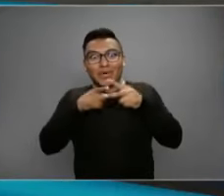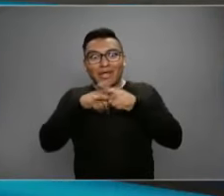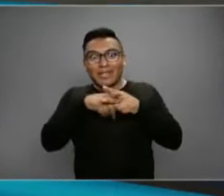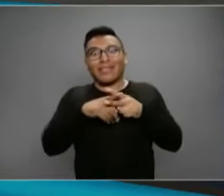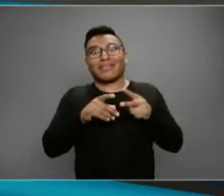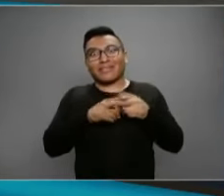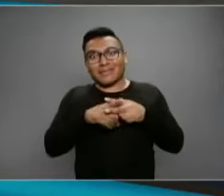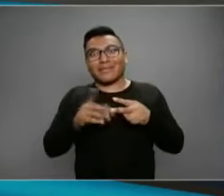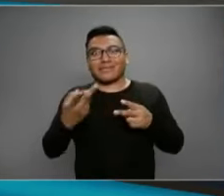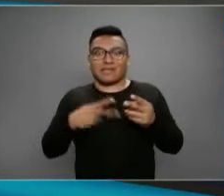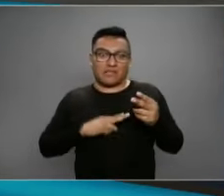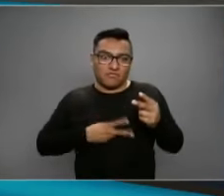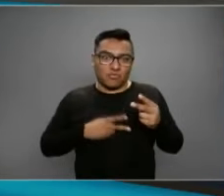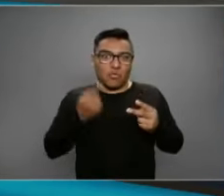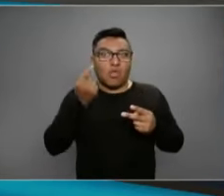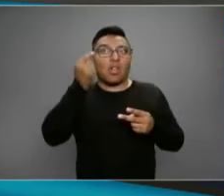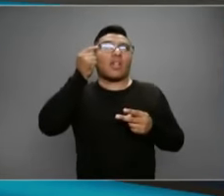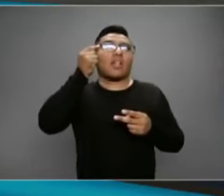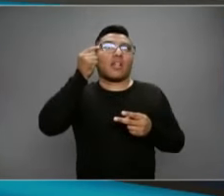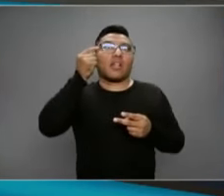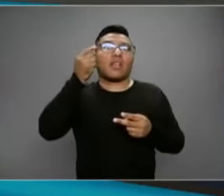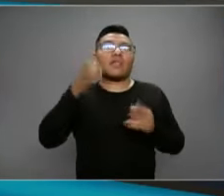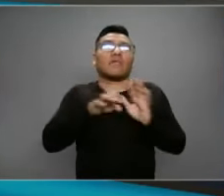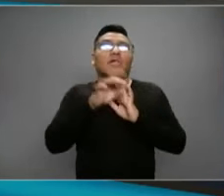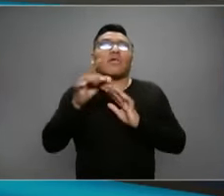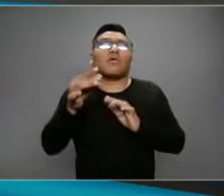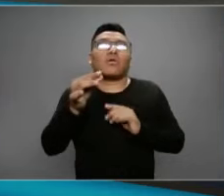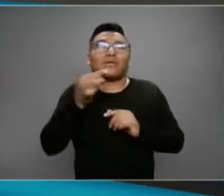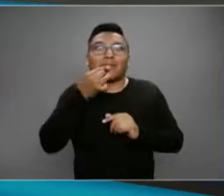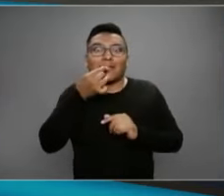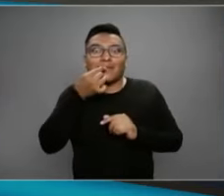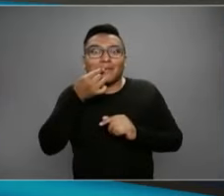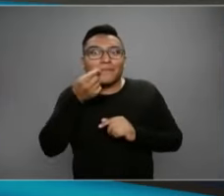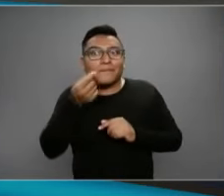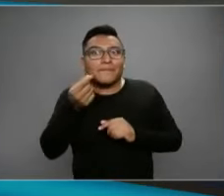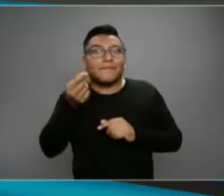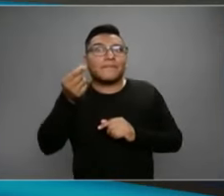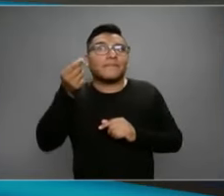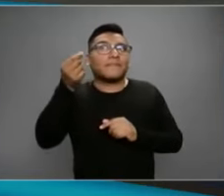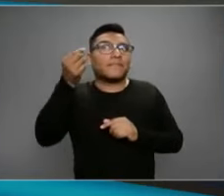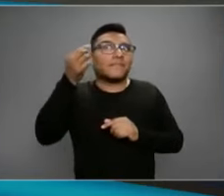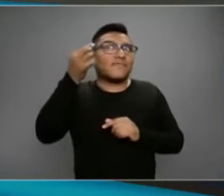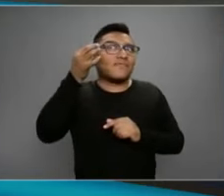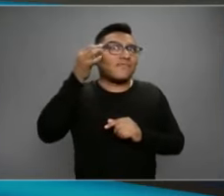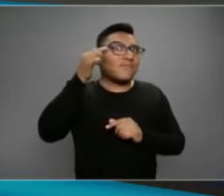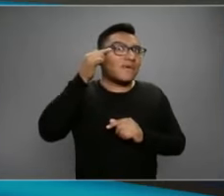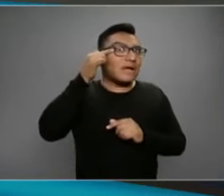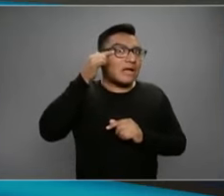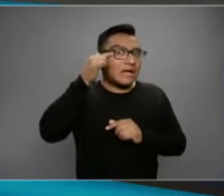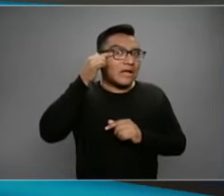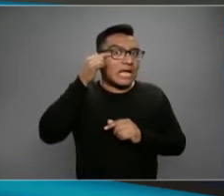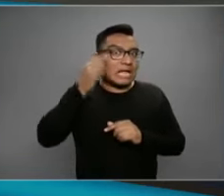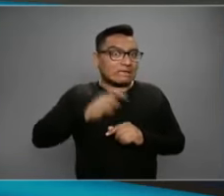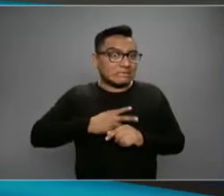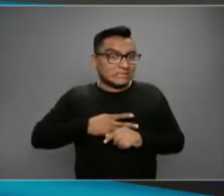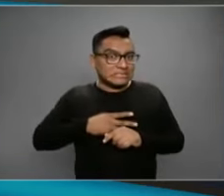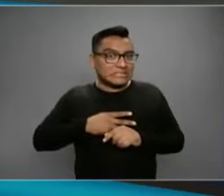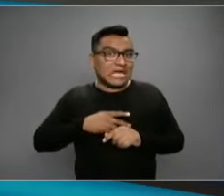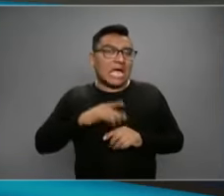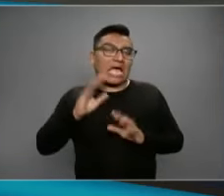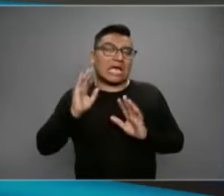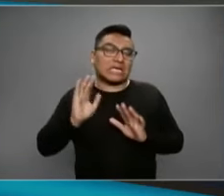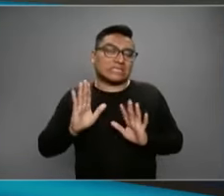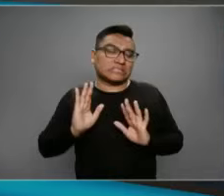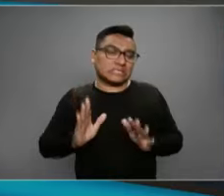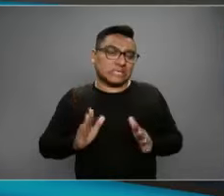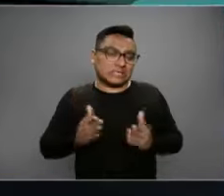conjuntivas de nuestros ojos, si reciben esas microgotas de saliva con el virus, también ahí empieza el periodo de